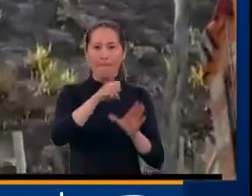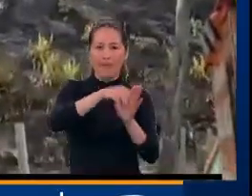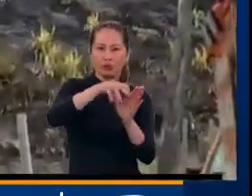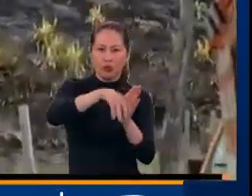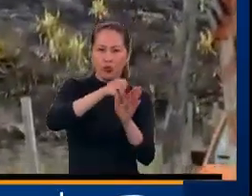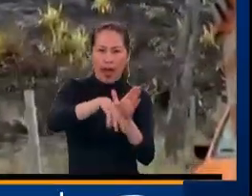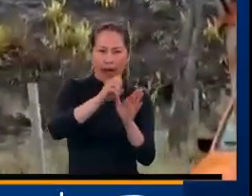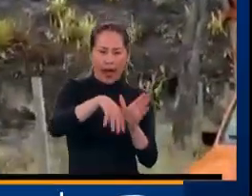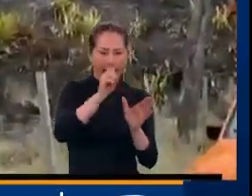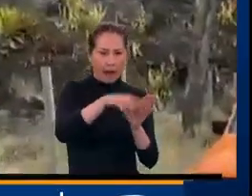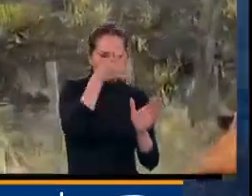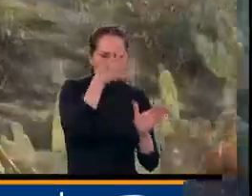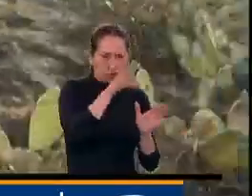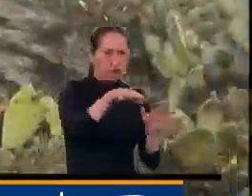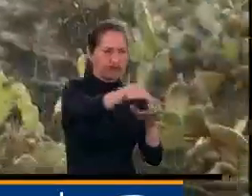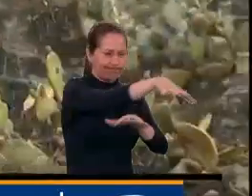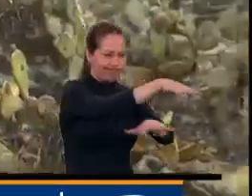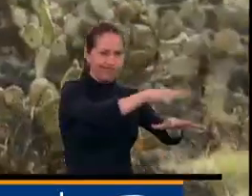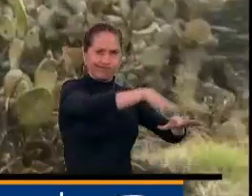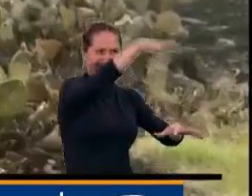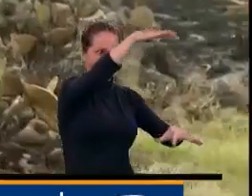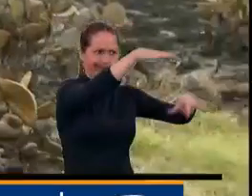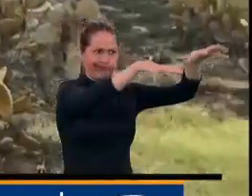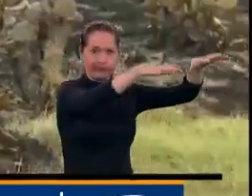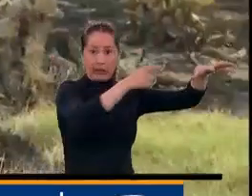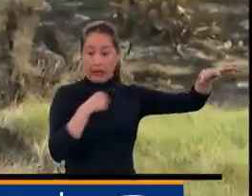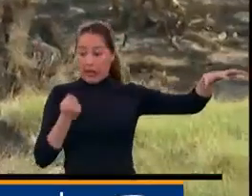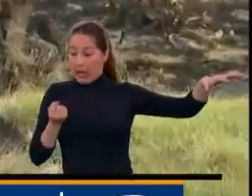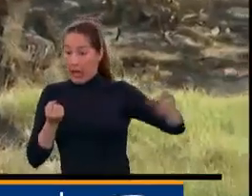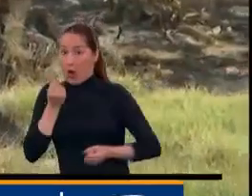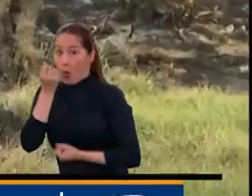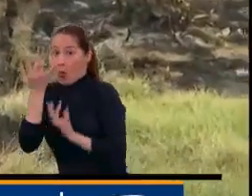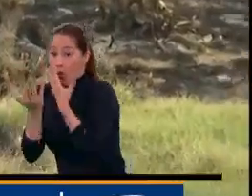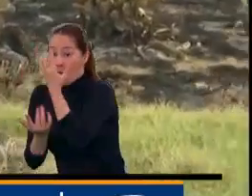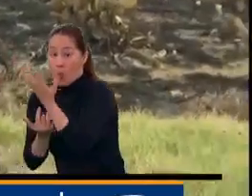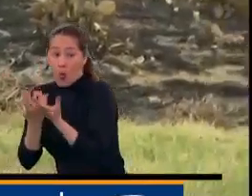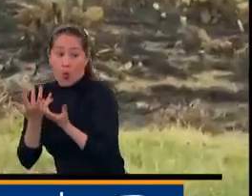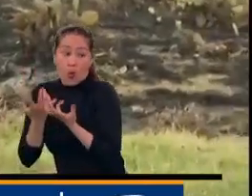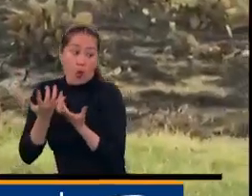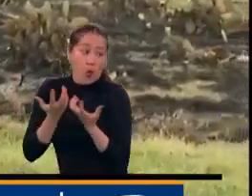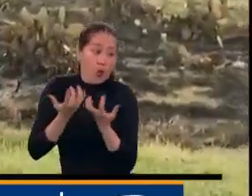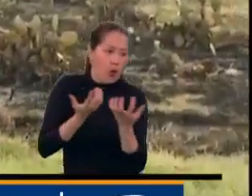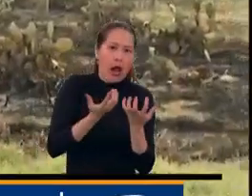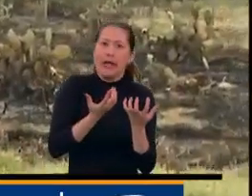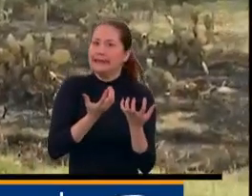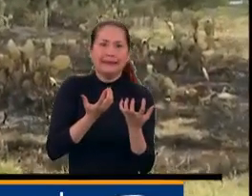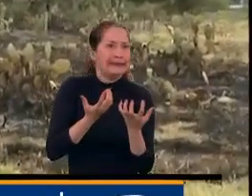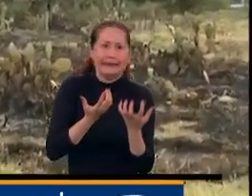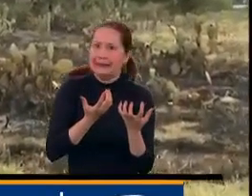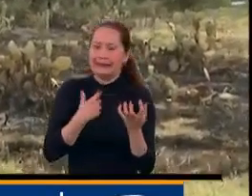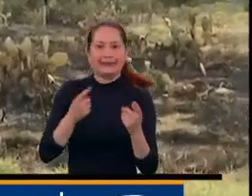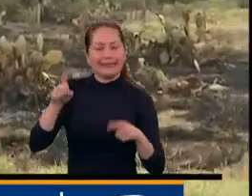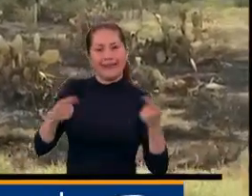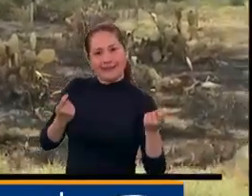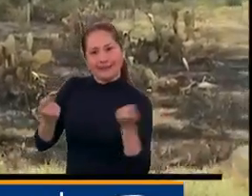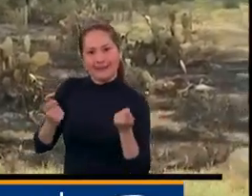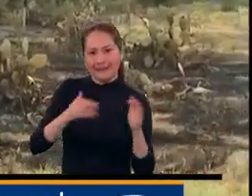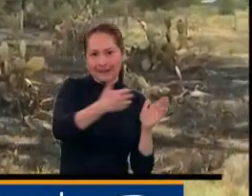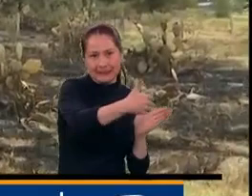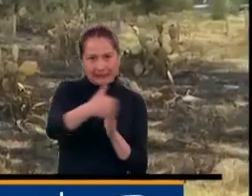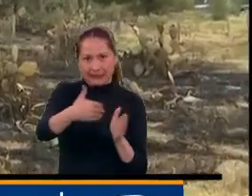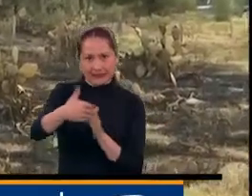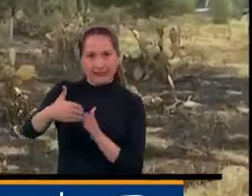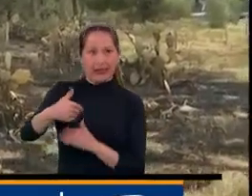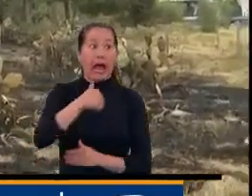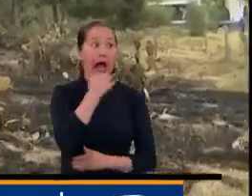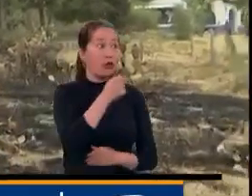organismos de primera respuesta, donde ya hemos hecho una línea de defensa y donde estamos haciendo descargas con el apoyo de un helicóptero y la Fuerza Aérea Colombiana. ¿Cuántas